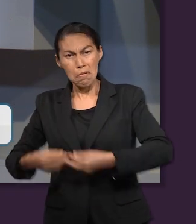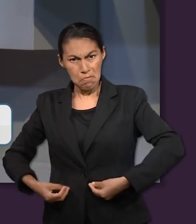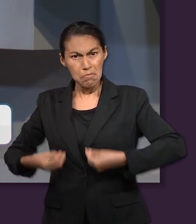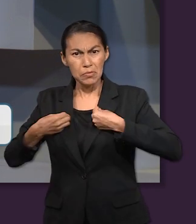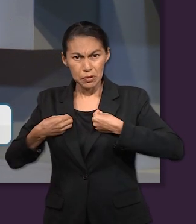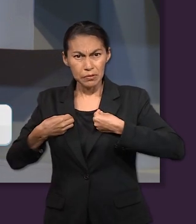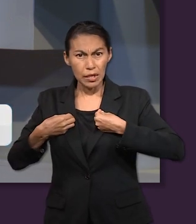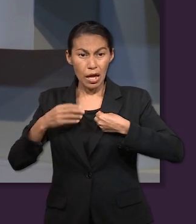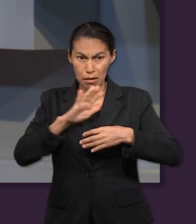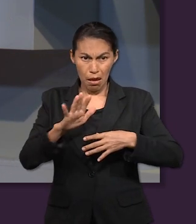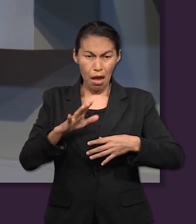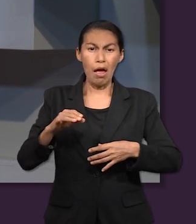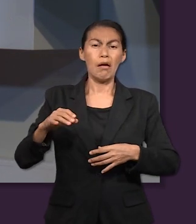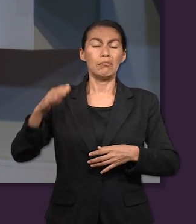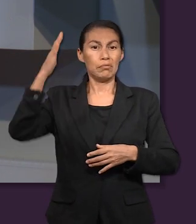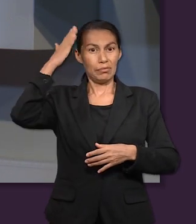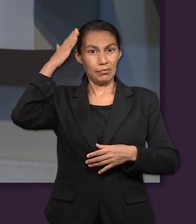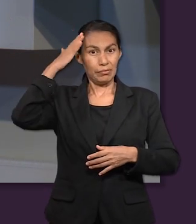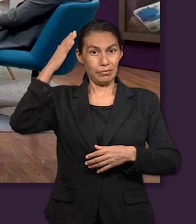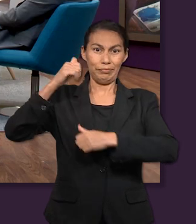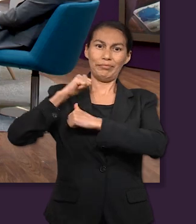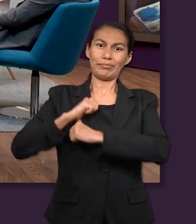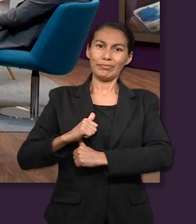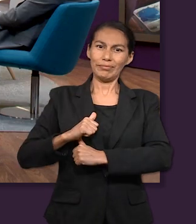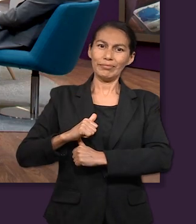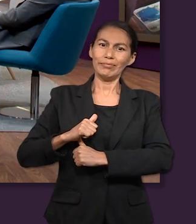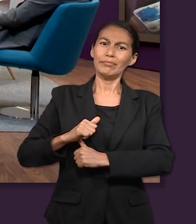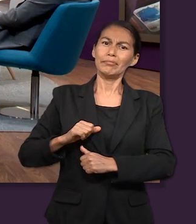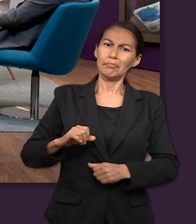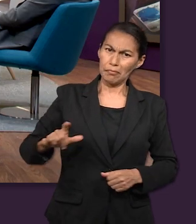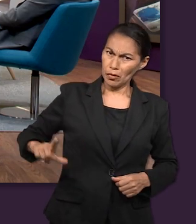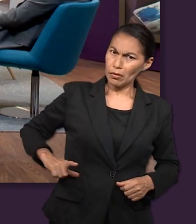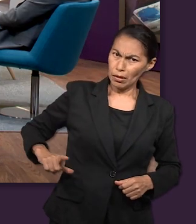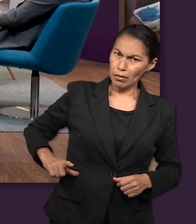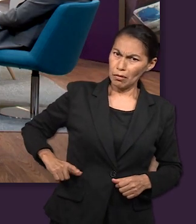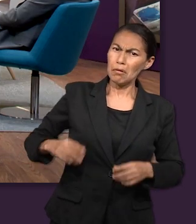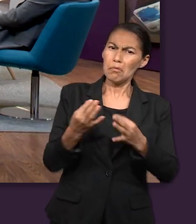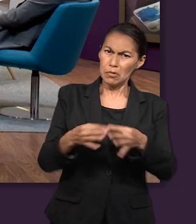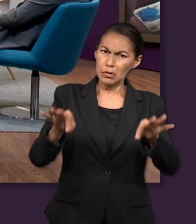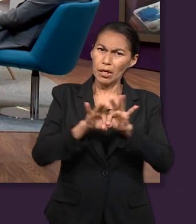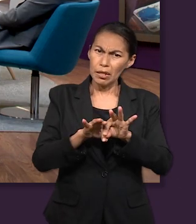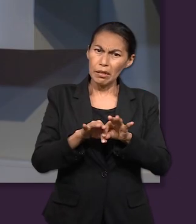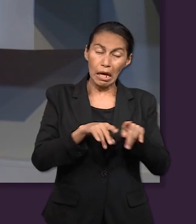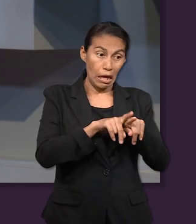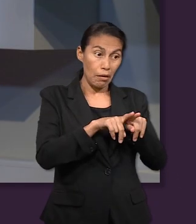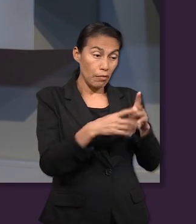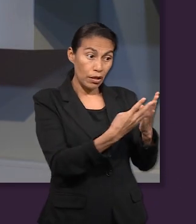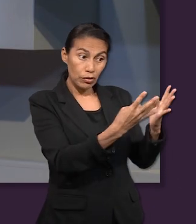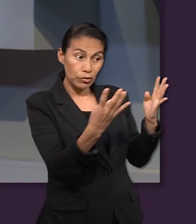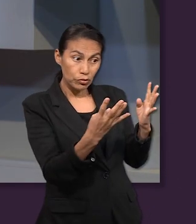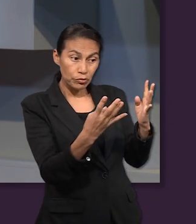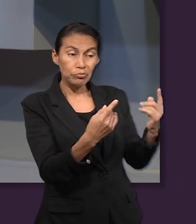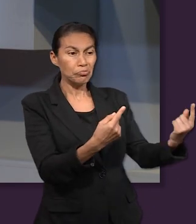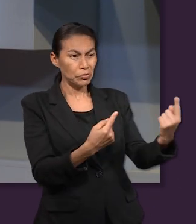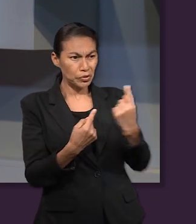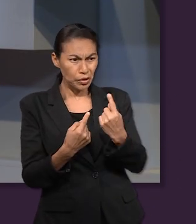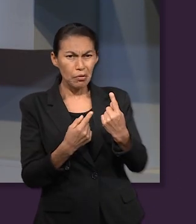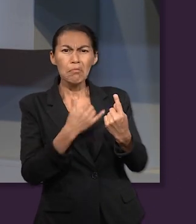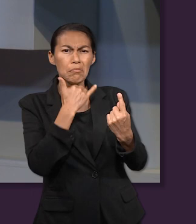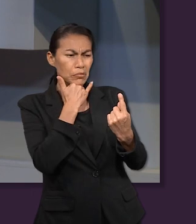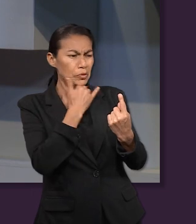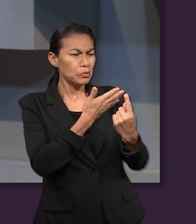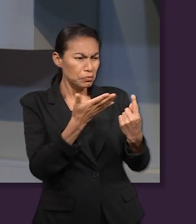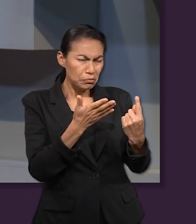José está en Egipto, ya es reconocido, ya es importante, ya sus hermanos fueron, ya los